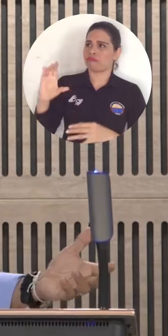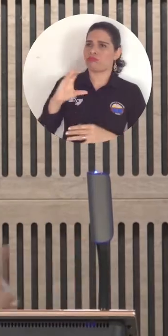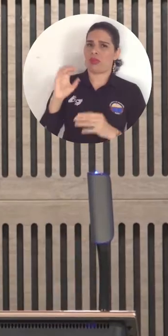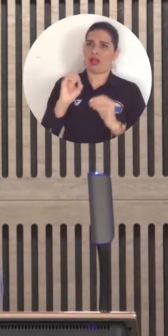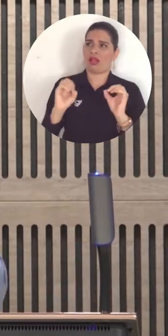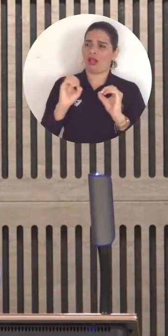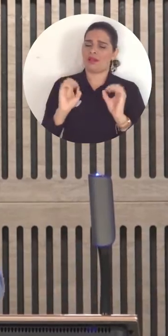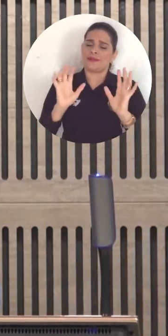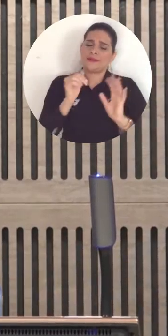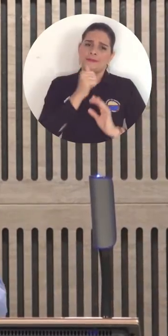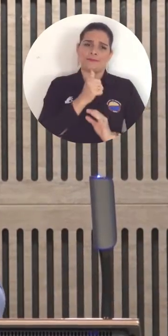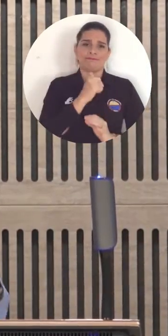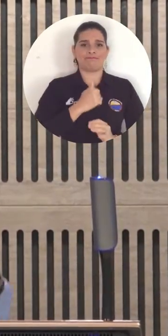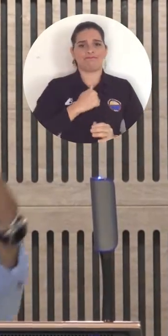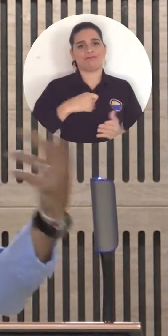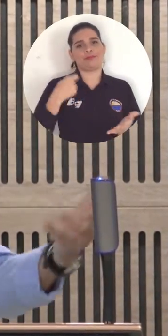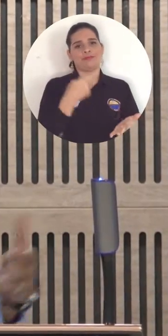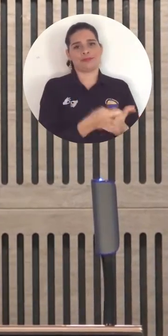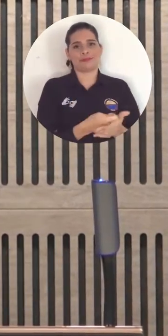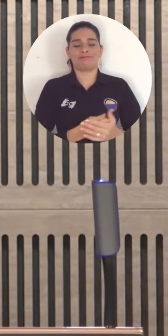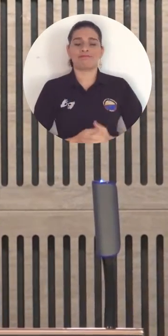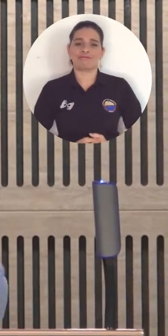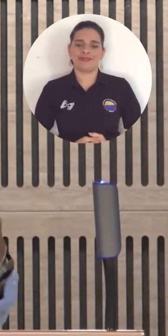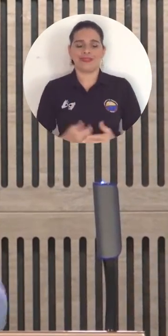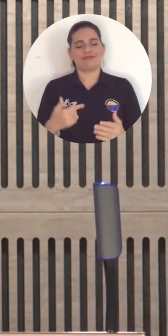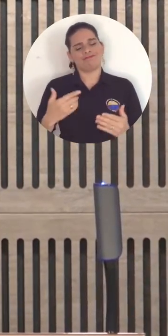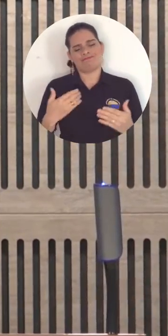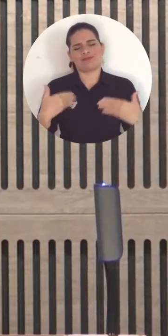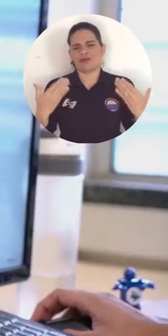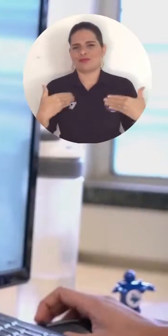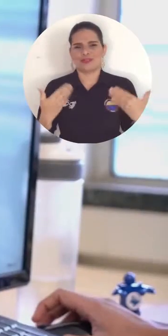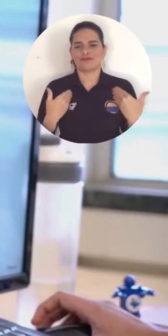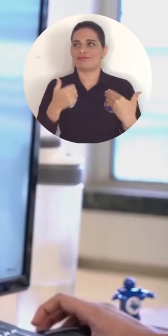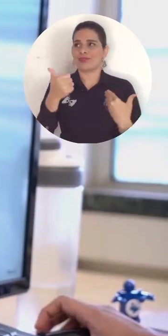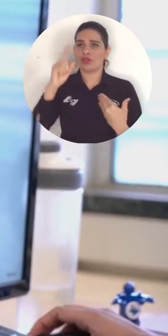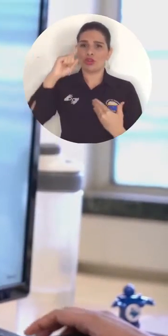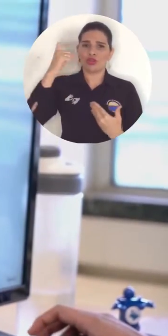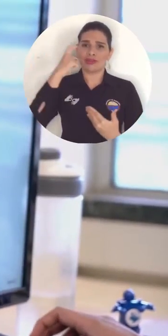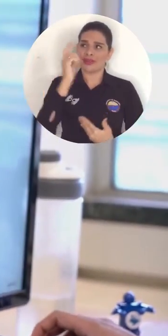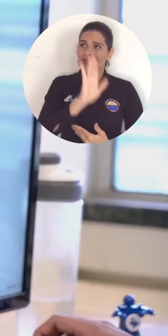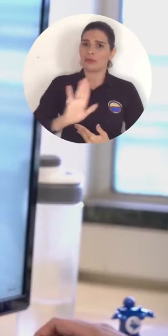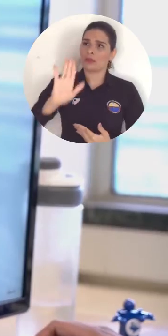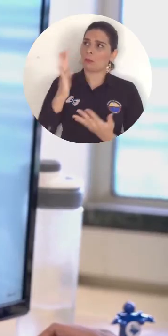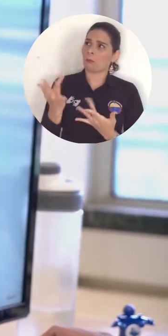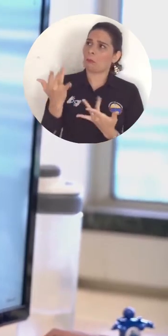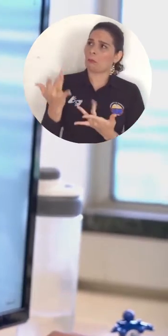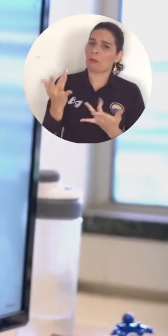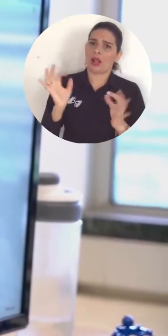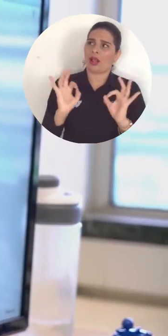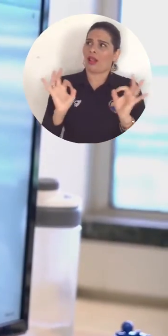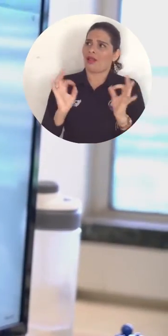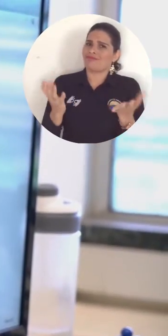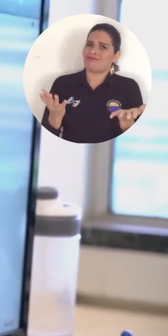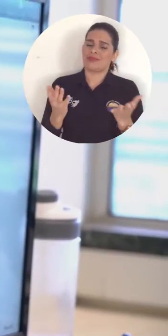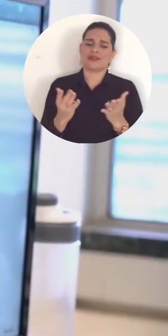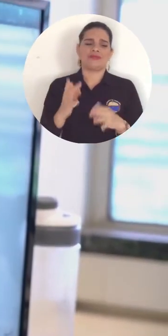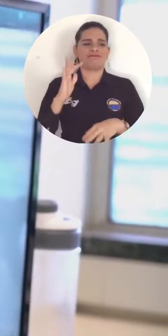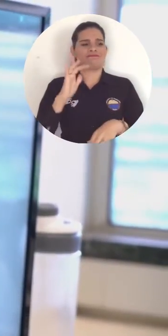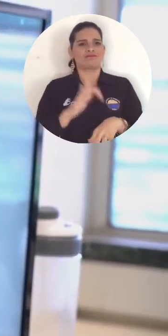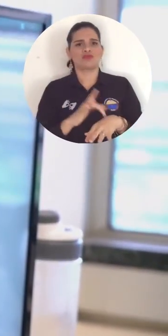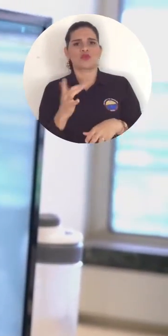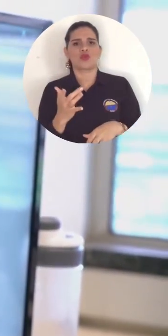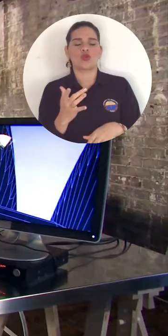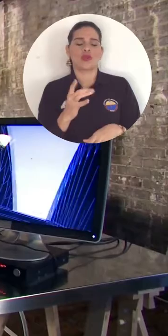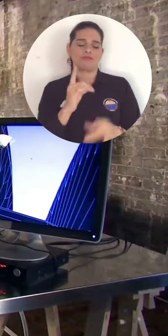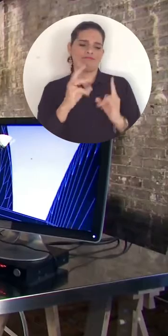y buena reputación es necesario tener buena relación con empleadores, con empresas, con sectores externos. Y es un primer mensaje también para quienes llegaran al Doctorado. Necesitamos